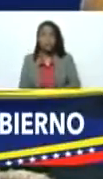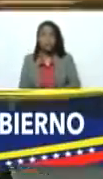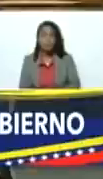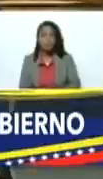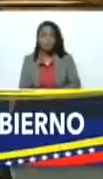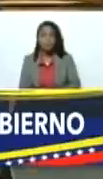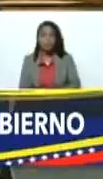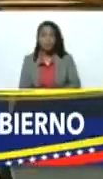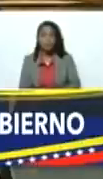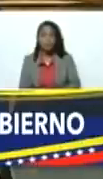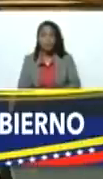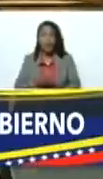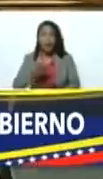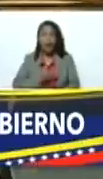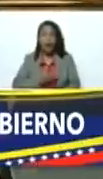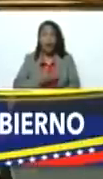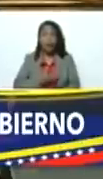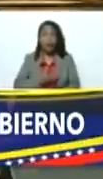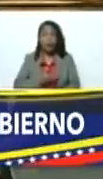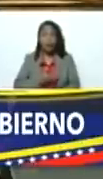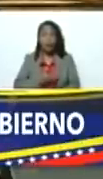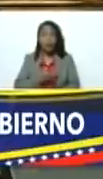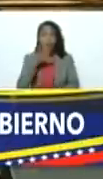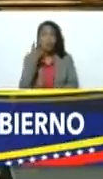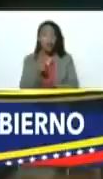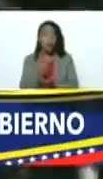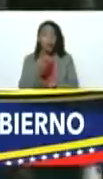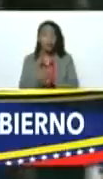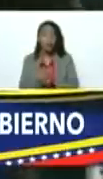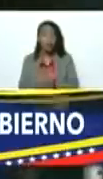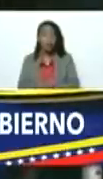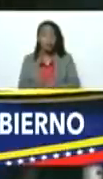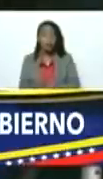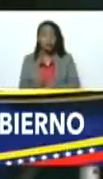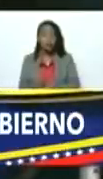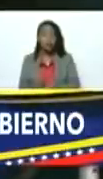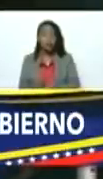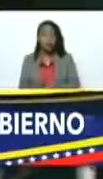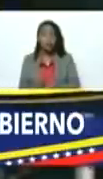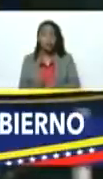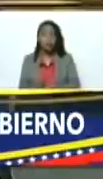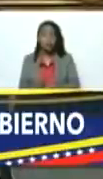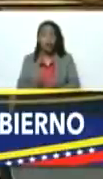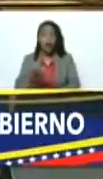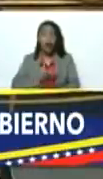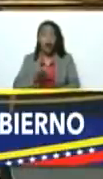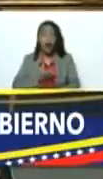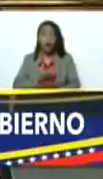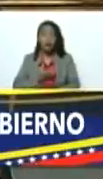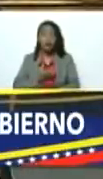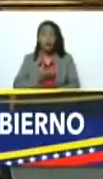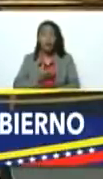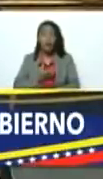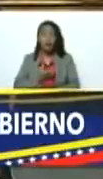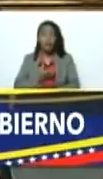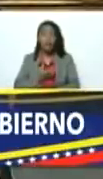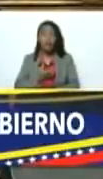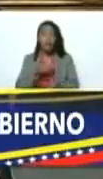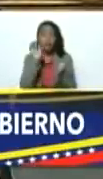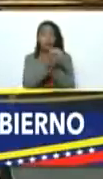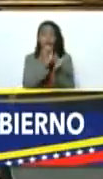La alcaldesa de Maturín, Ana Fuentes, el alcalde de Asunción, Alí Romero,